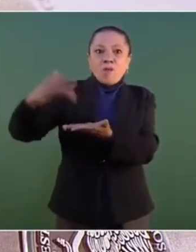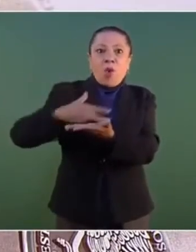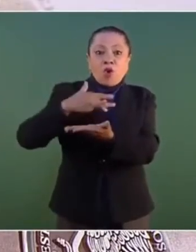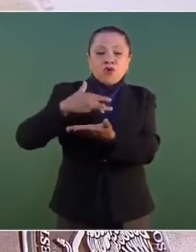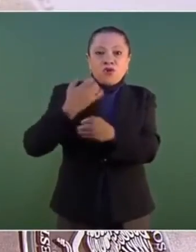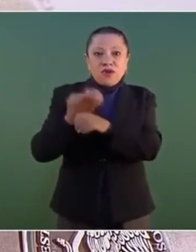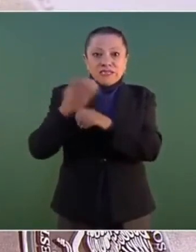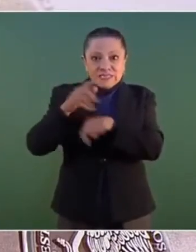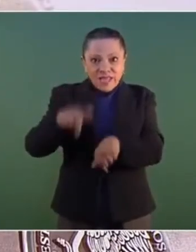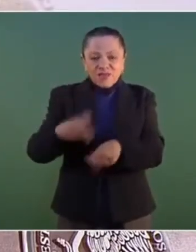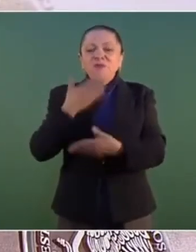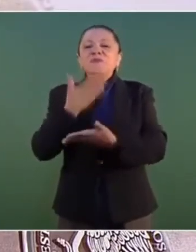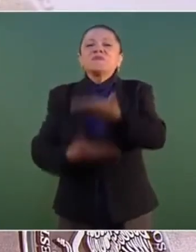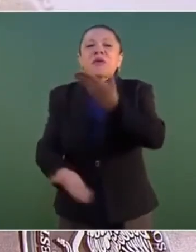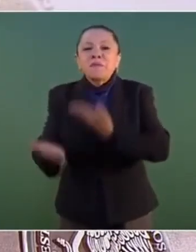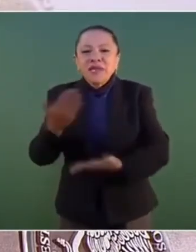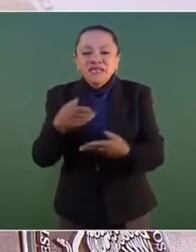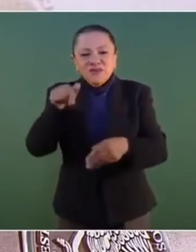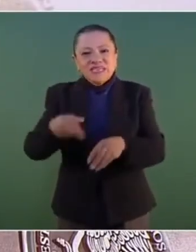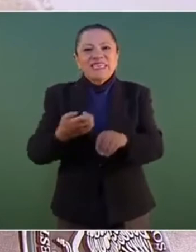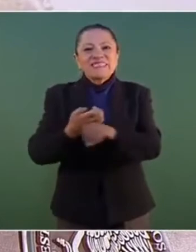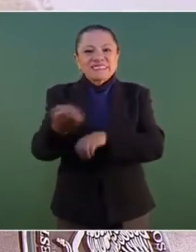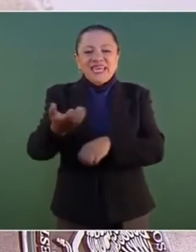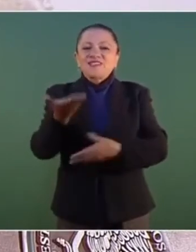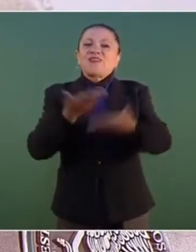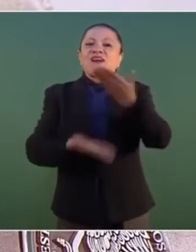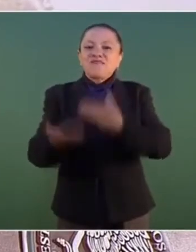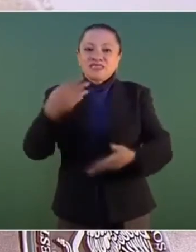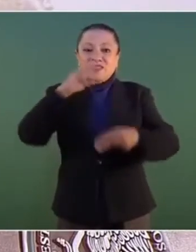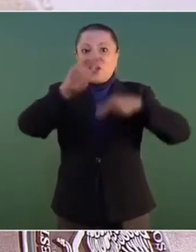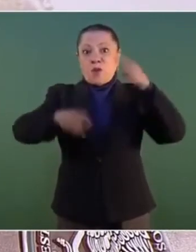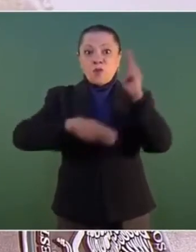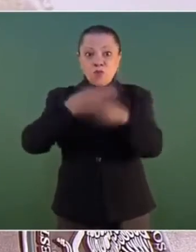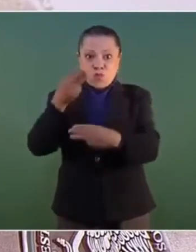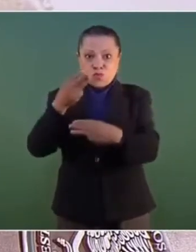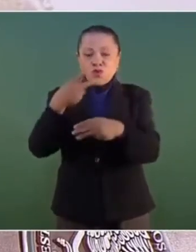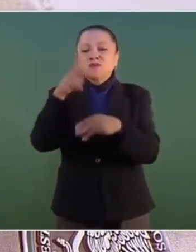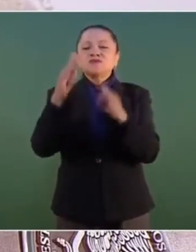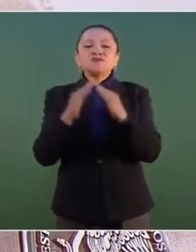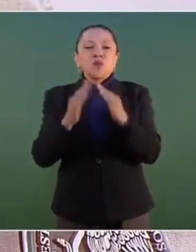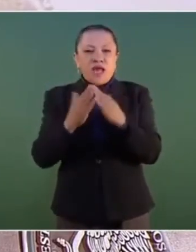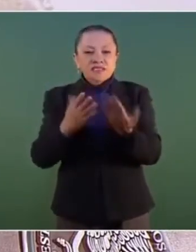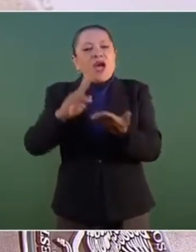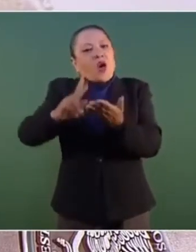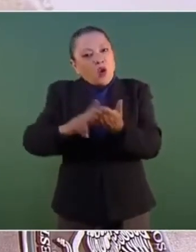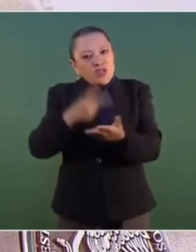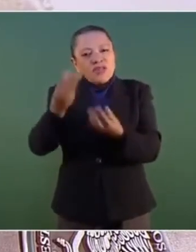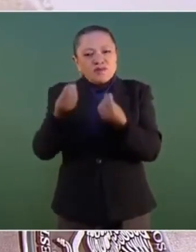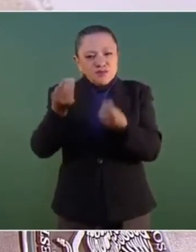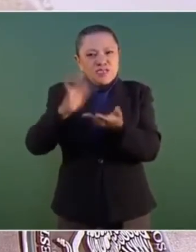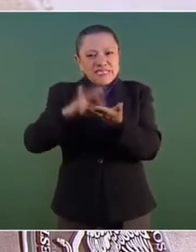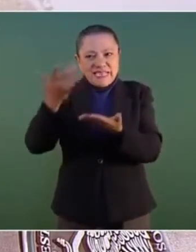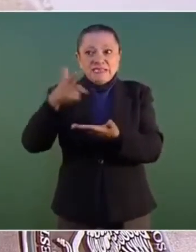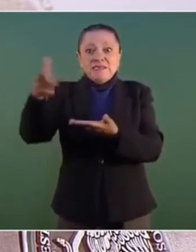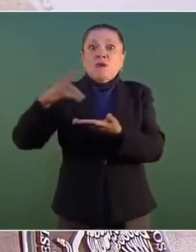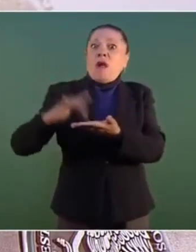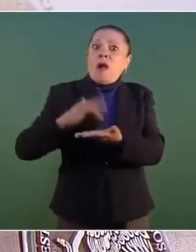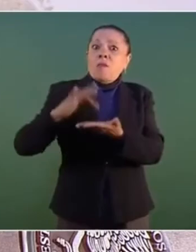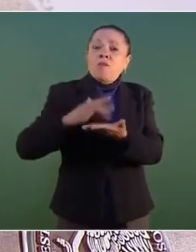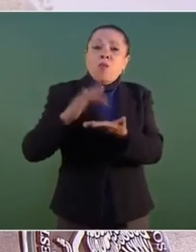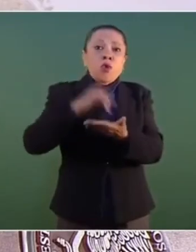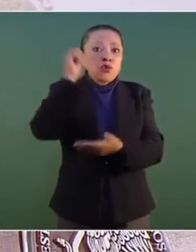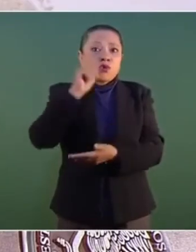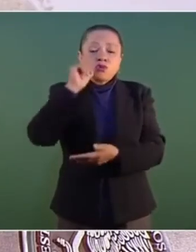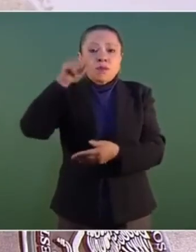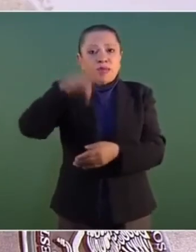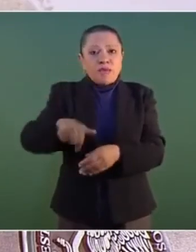el Estado anfitriero del mundo es su casa. Y otra vez muchísimas gracias por esos apoyos que ha brindado al Estado de Morelos y toda